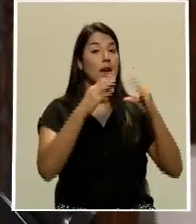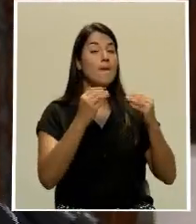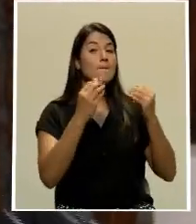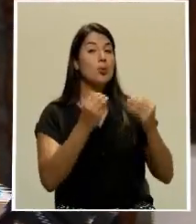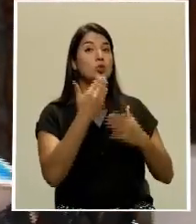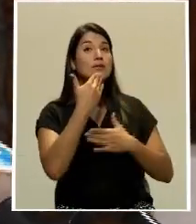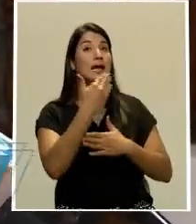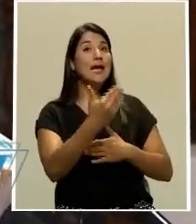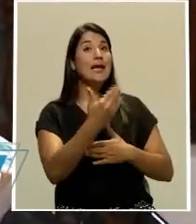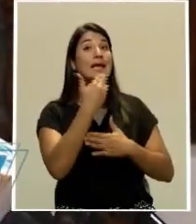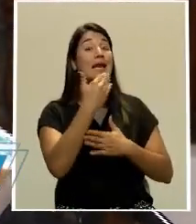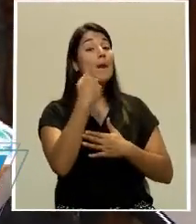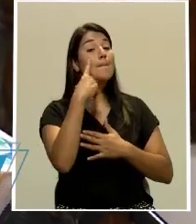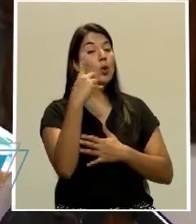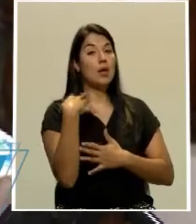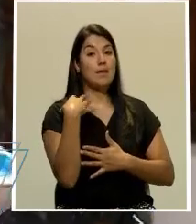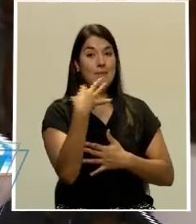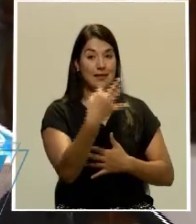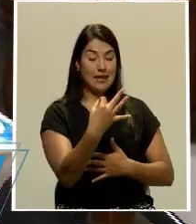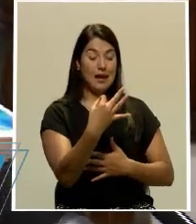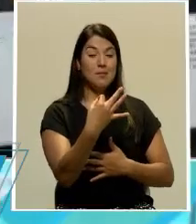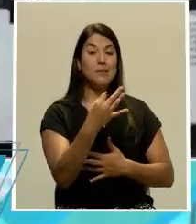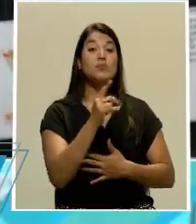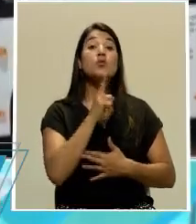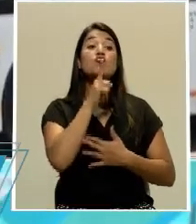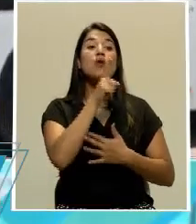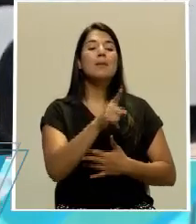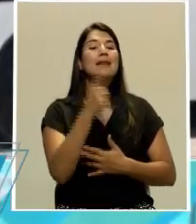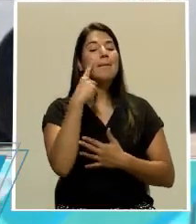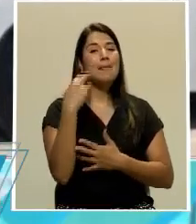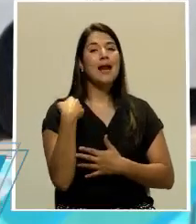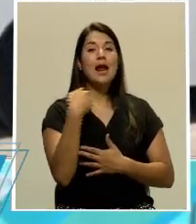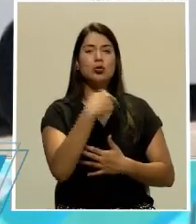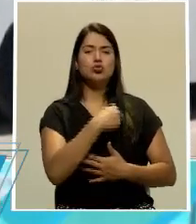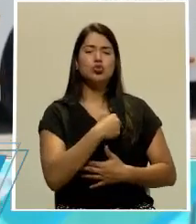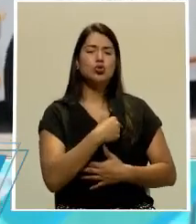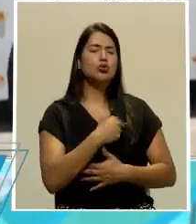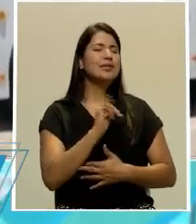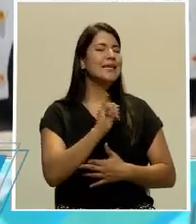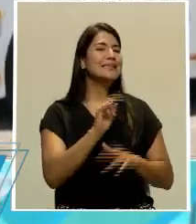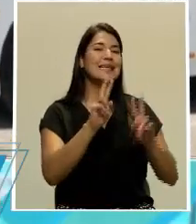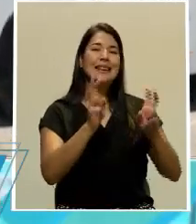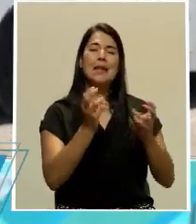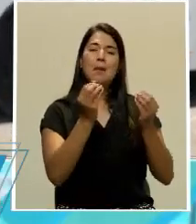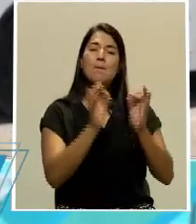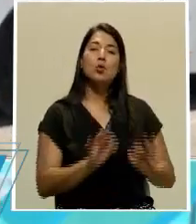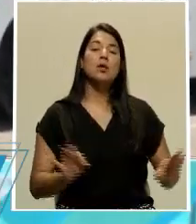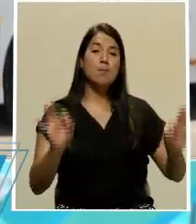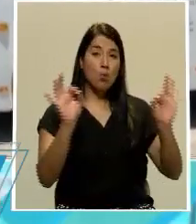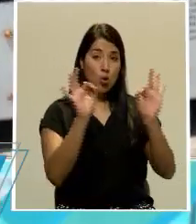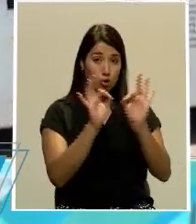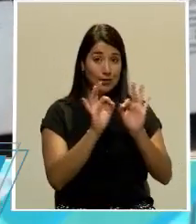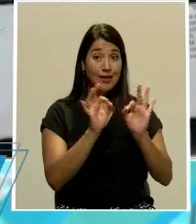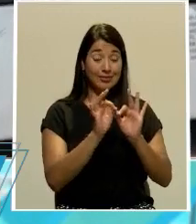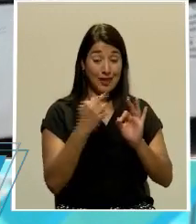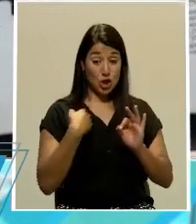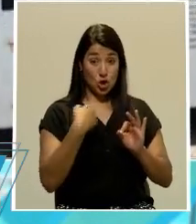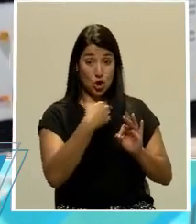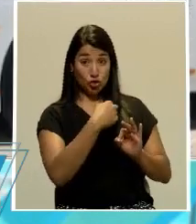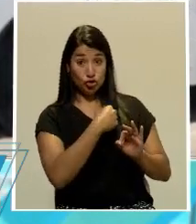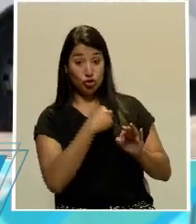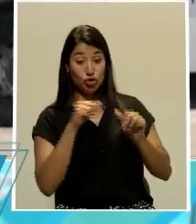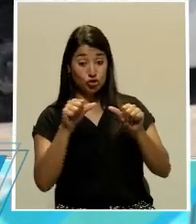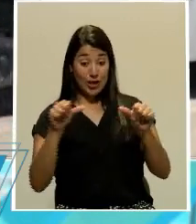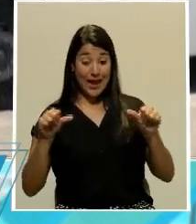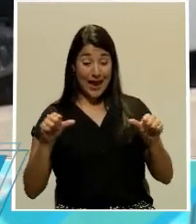gracias, gracias por la invitación. Realmente para nosotros es un tema primordial. Fuimos el primer sector que presentó el primer protocolo